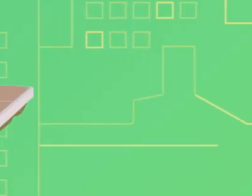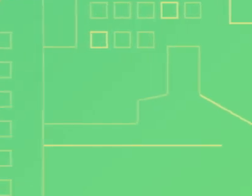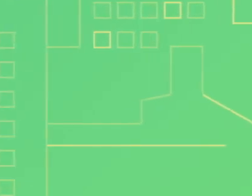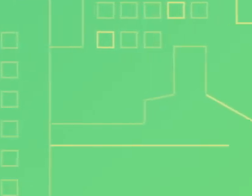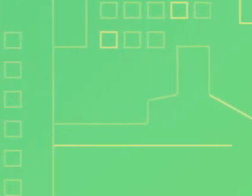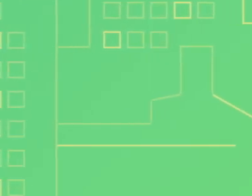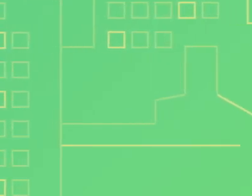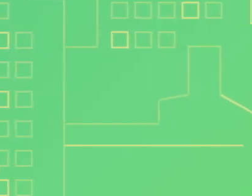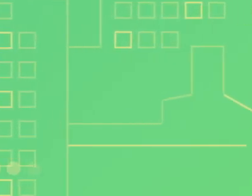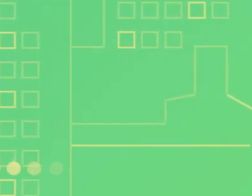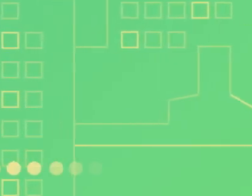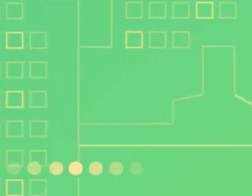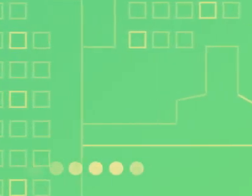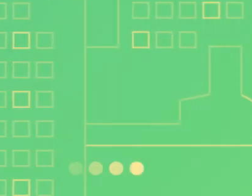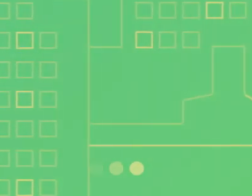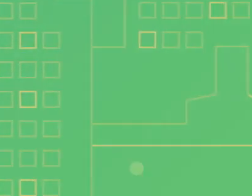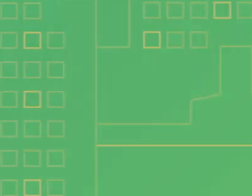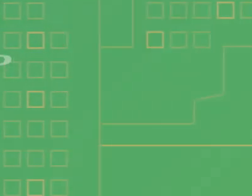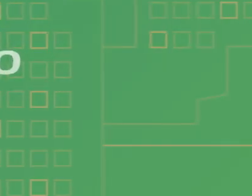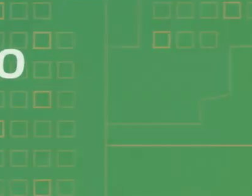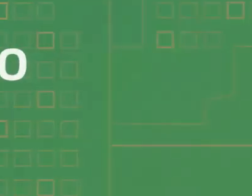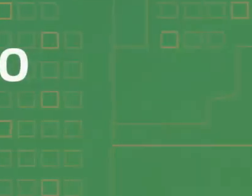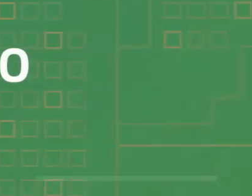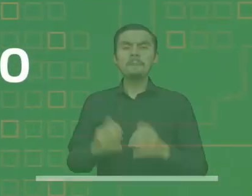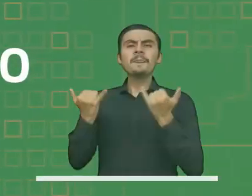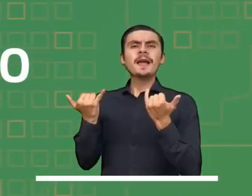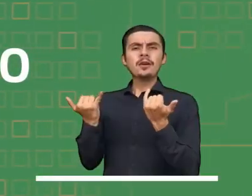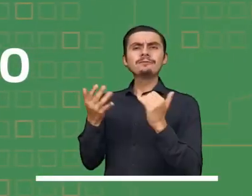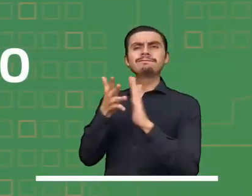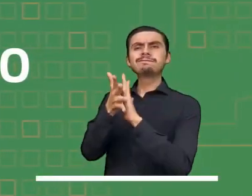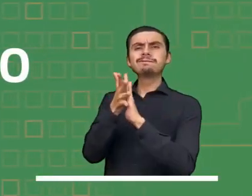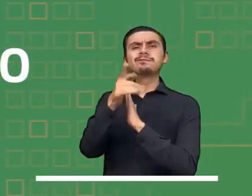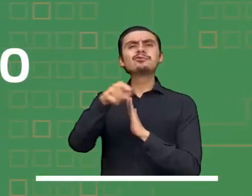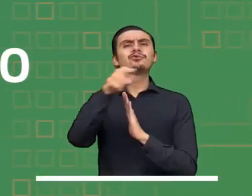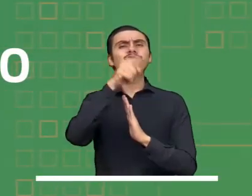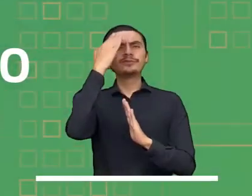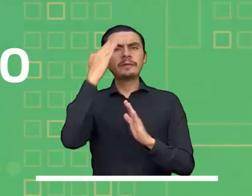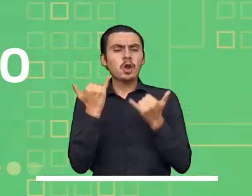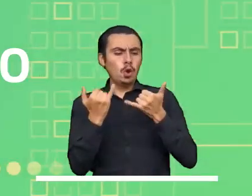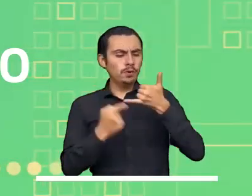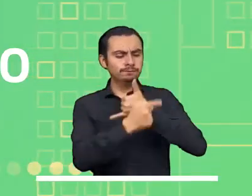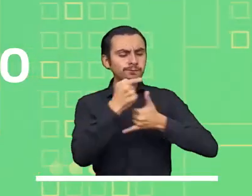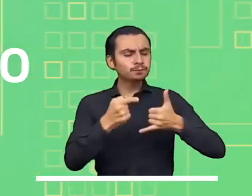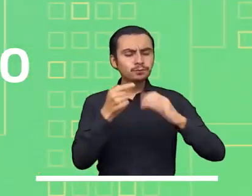A continuación, los invitamos a conocer las condiciones meteorológicas de la tarde.